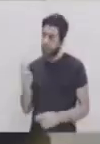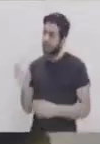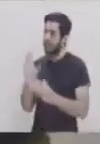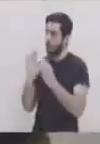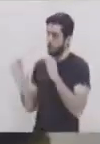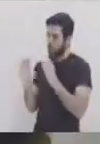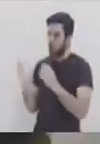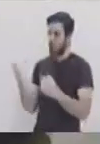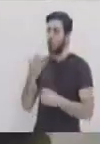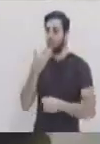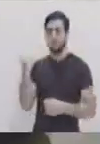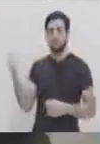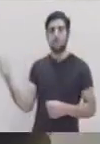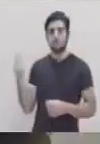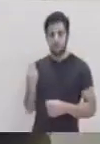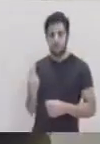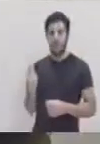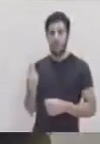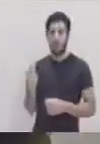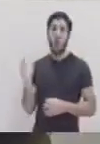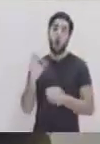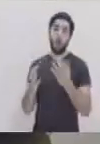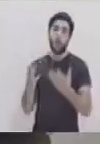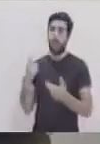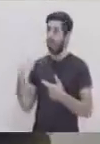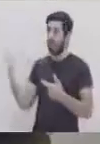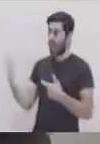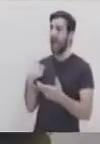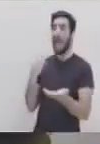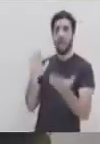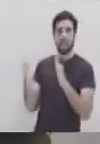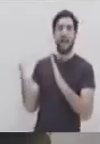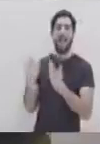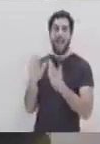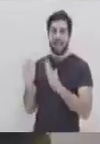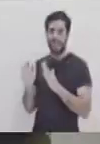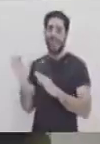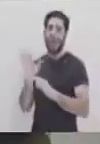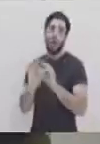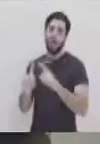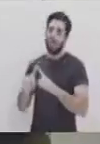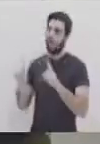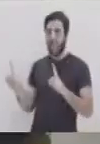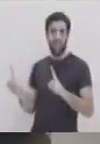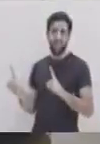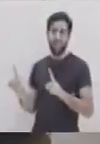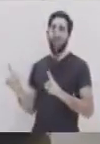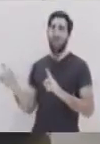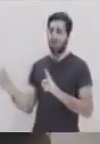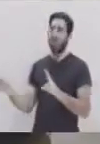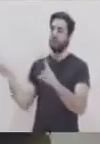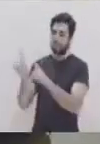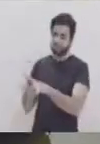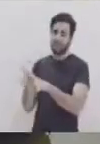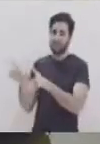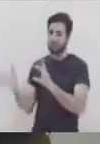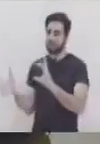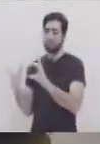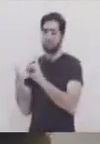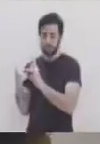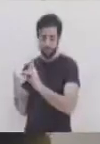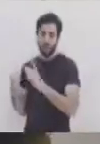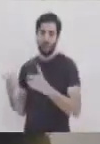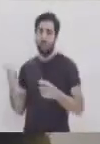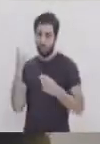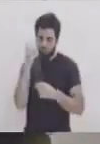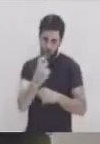en común, ¿verdad? Hay intereses que podemos tener en común, o puede ser que nos parezcamos en algo y por ese motivo es que hicimos click,